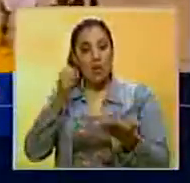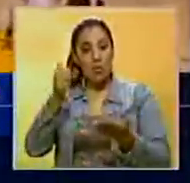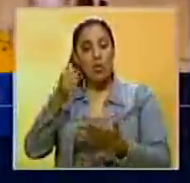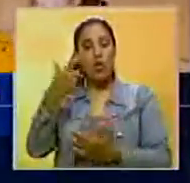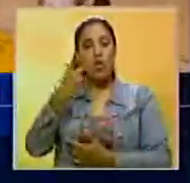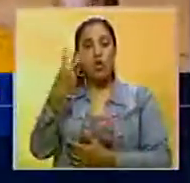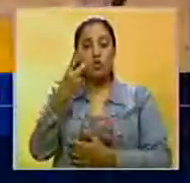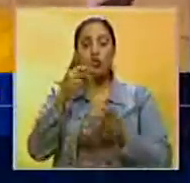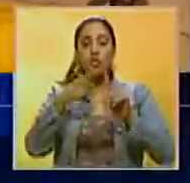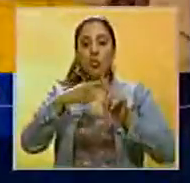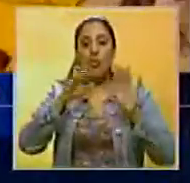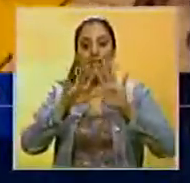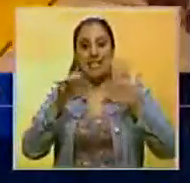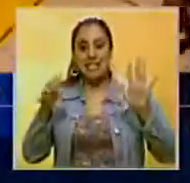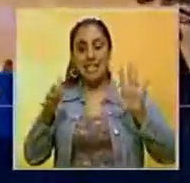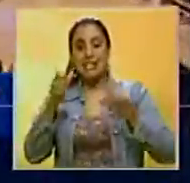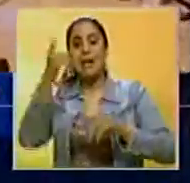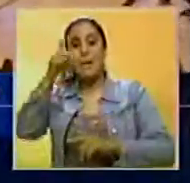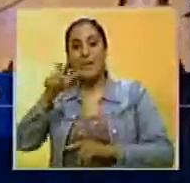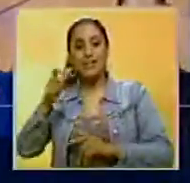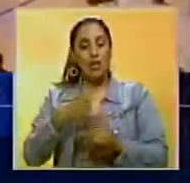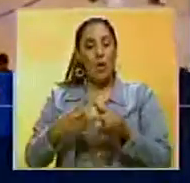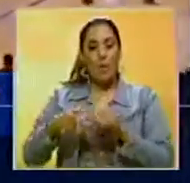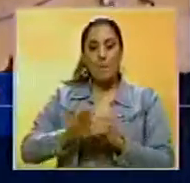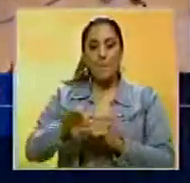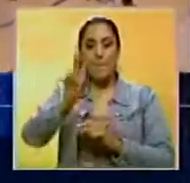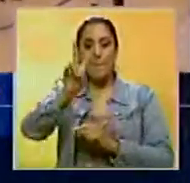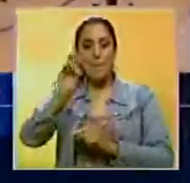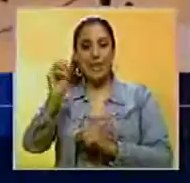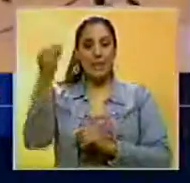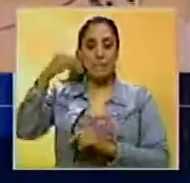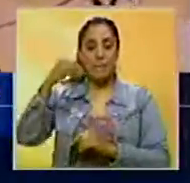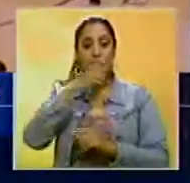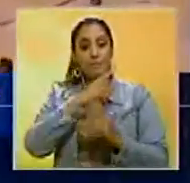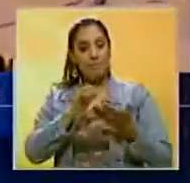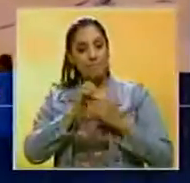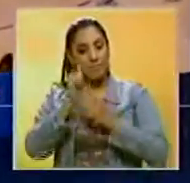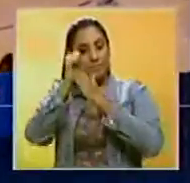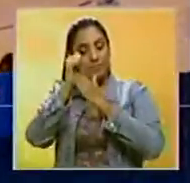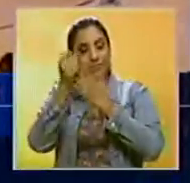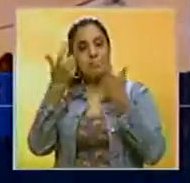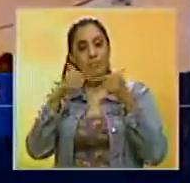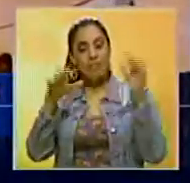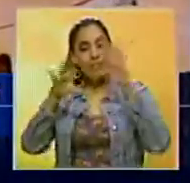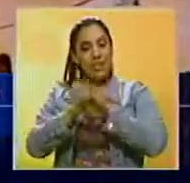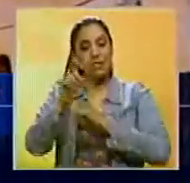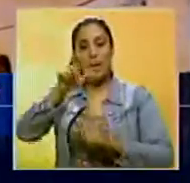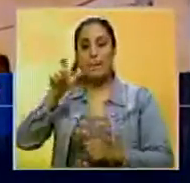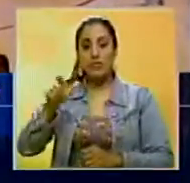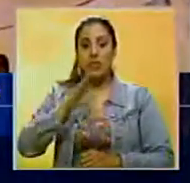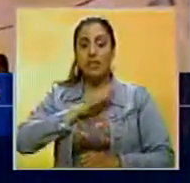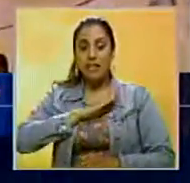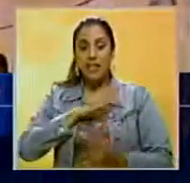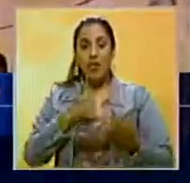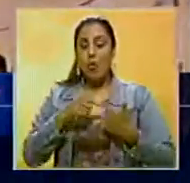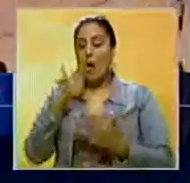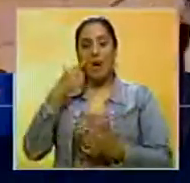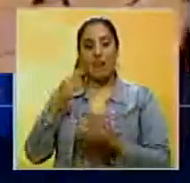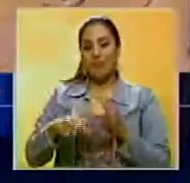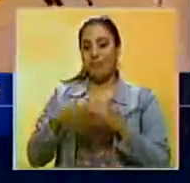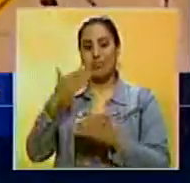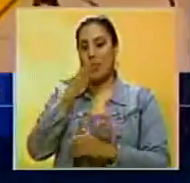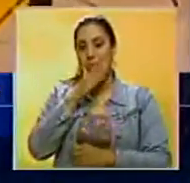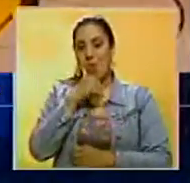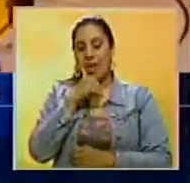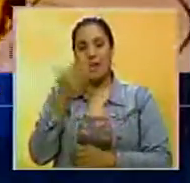Green sumó 16 unidades y Sean Livingston anotó 20 puntos más. Para liberar el ataque en una noche en que Stephen Curry y Klay Thompson no fueron productivos